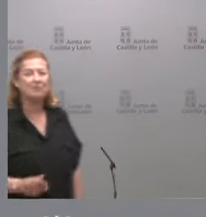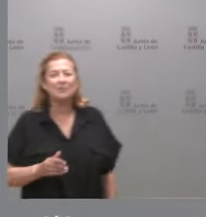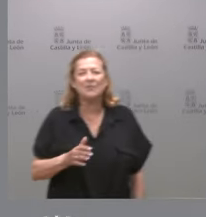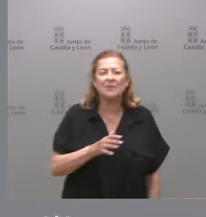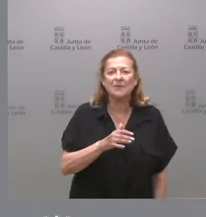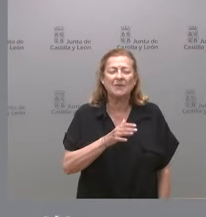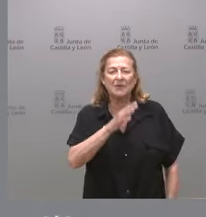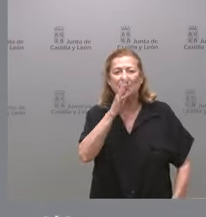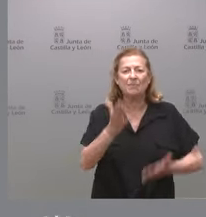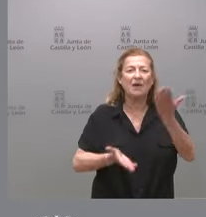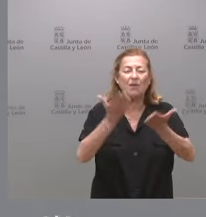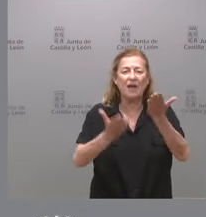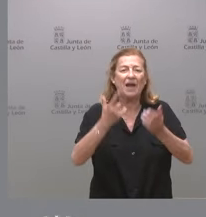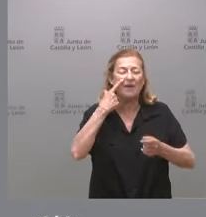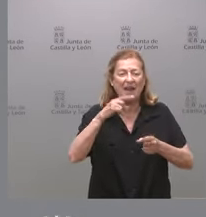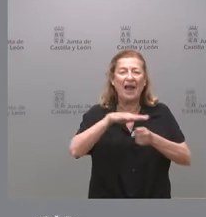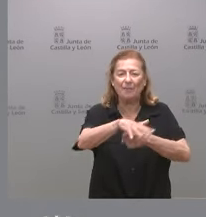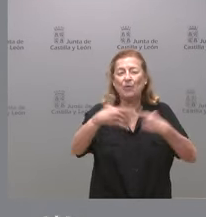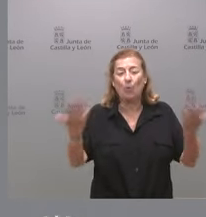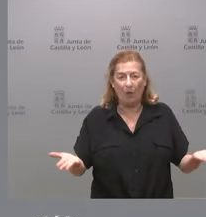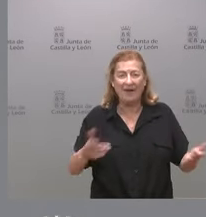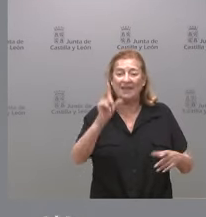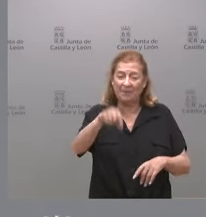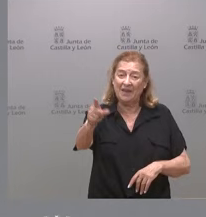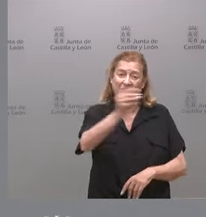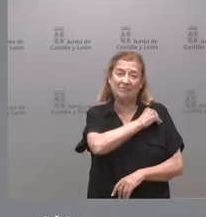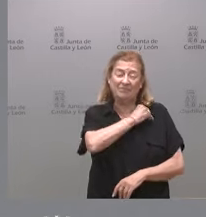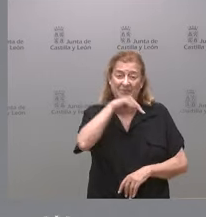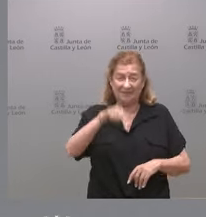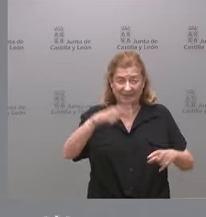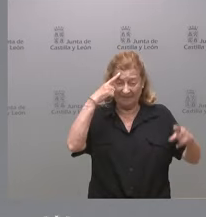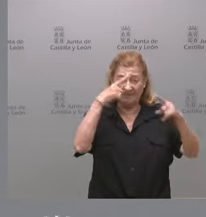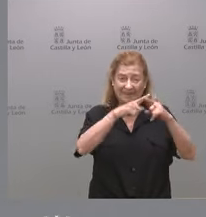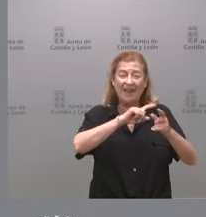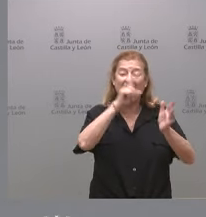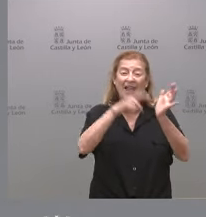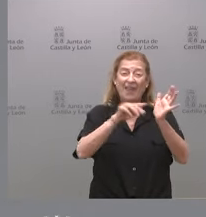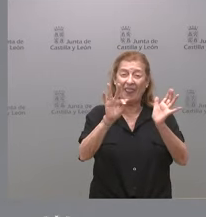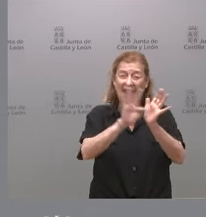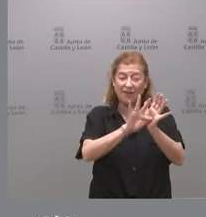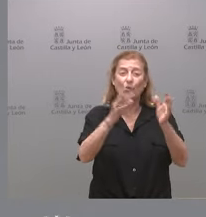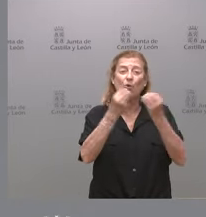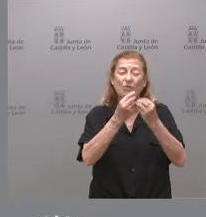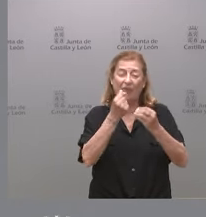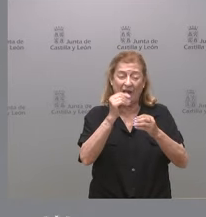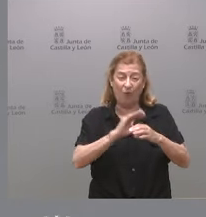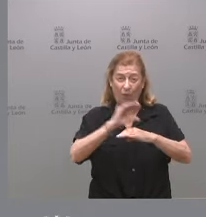cómo es este ámbito y me ha hablado usted respecto de ese decreto ley con las entregas a cuenta